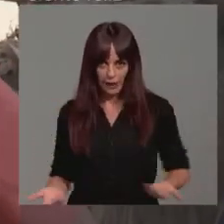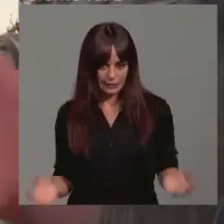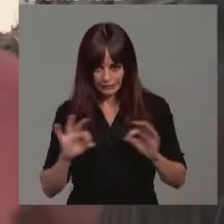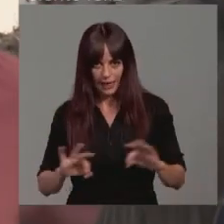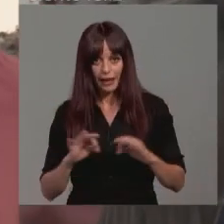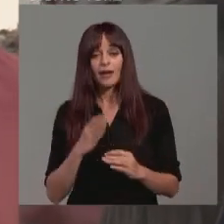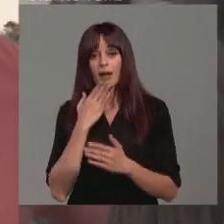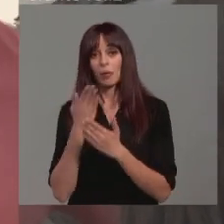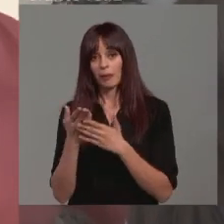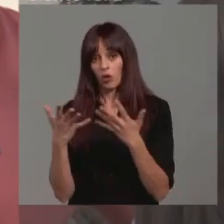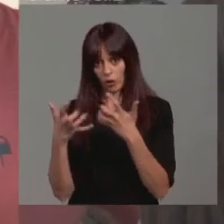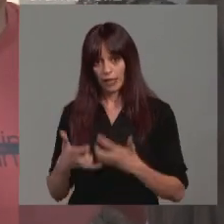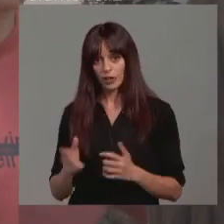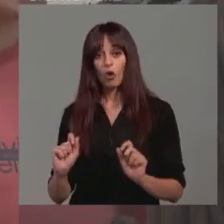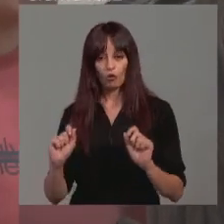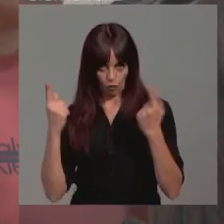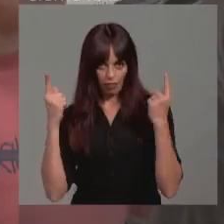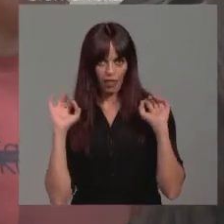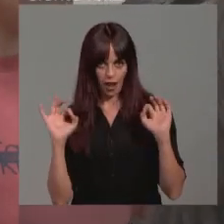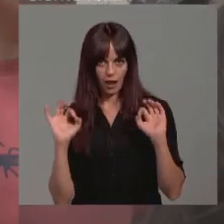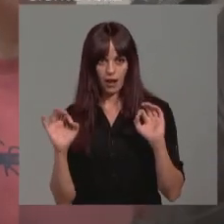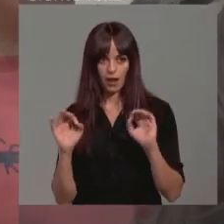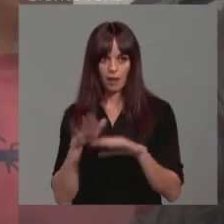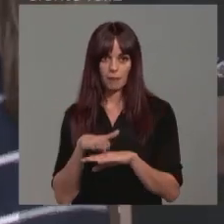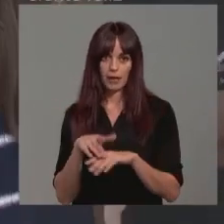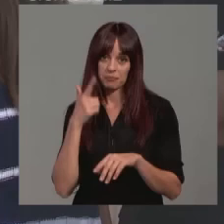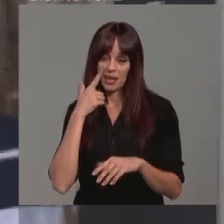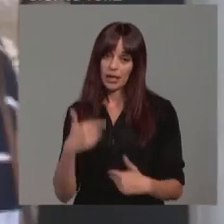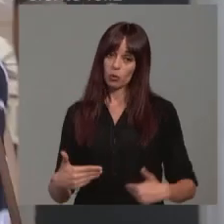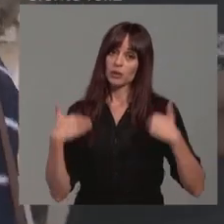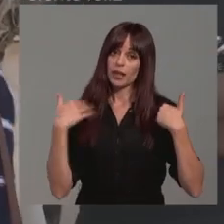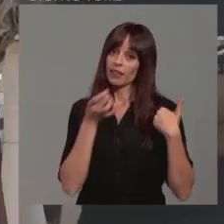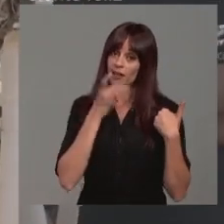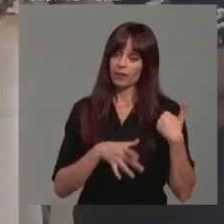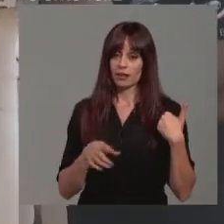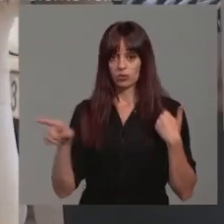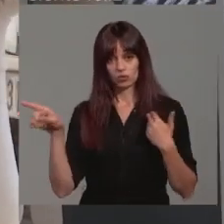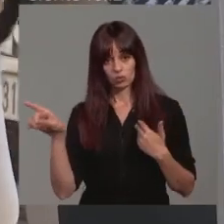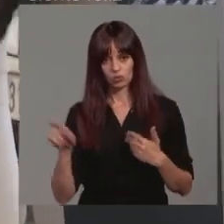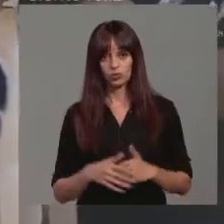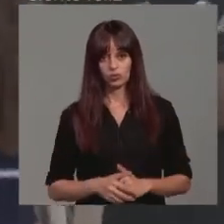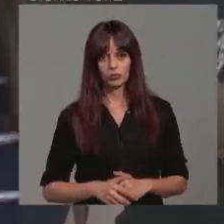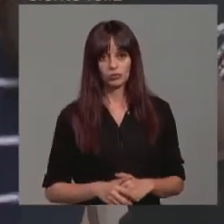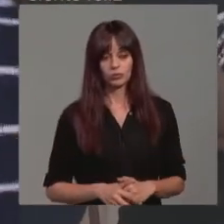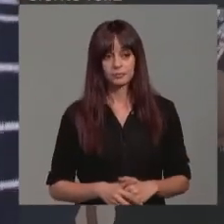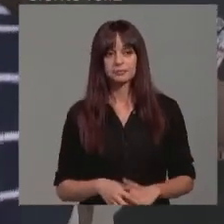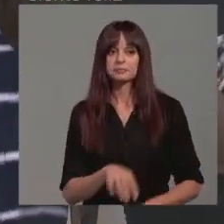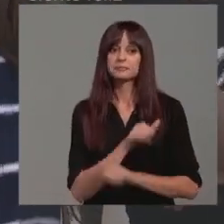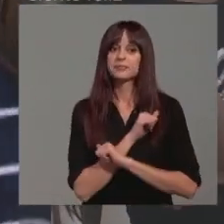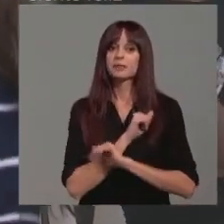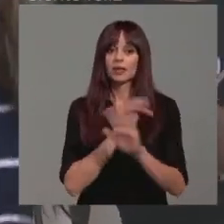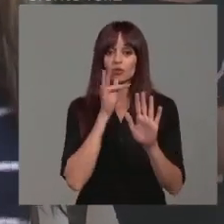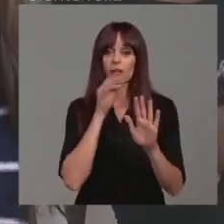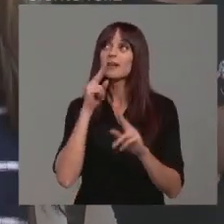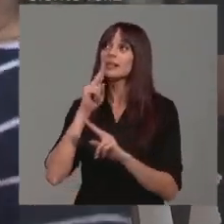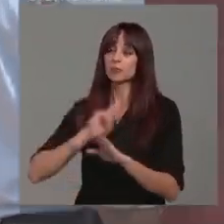lo hemos solicitado por escrito y formalmente, pues para depurar la responsabilidad de esta hora de depurar. Entonces, a la espera estamos de